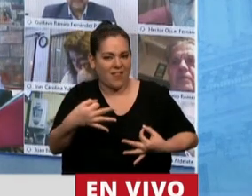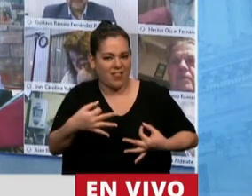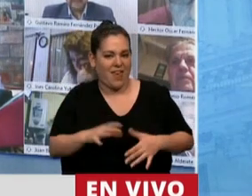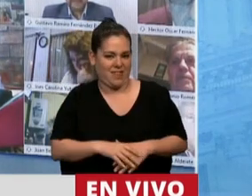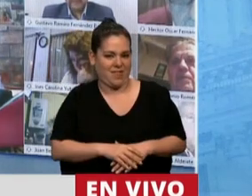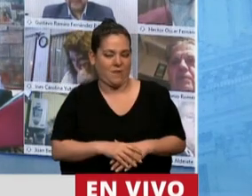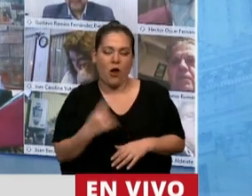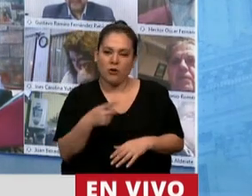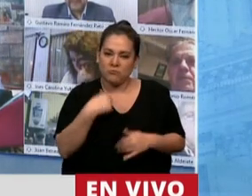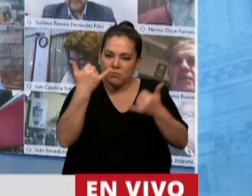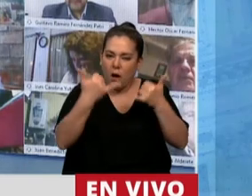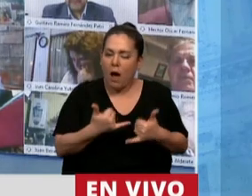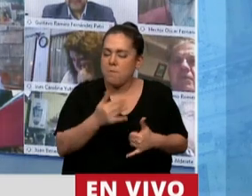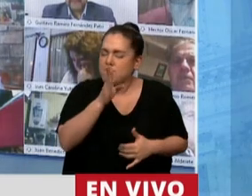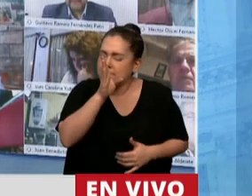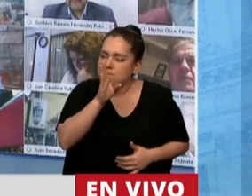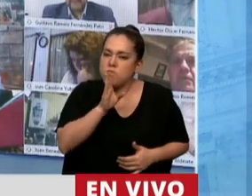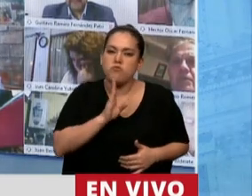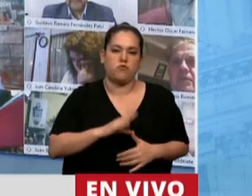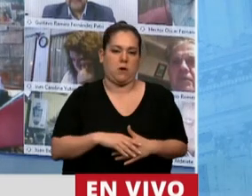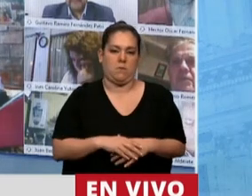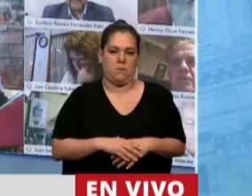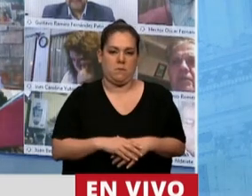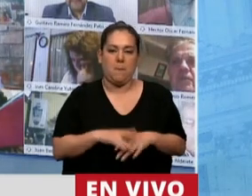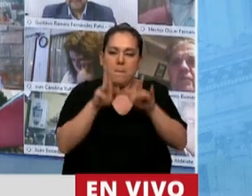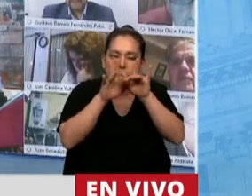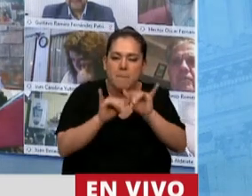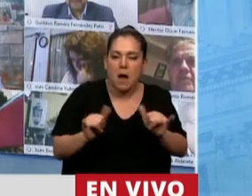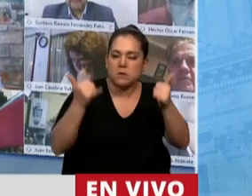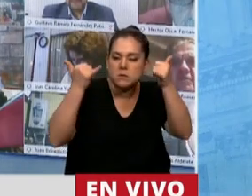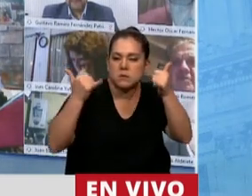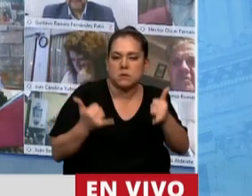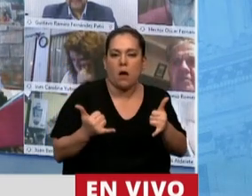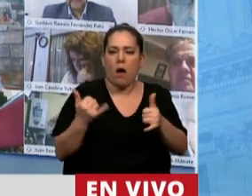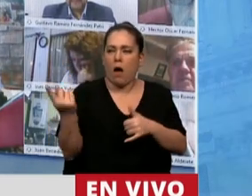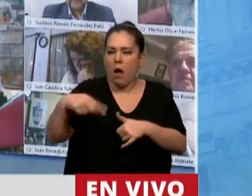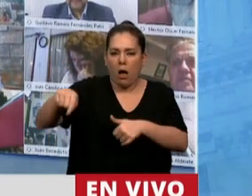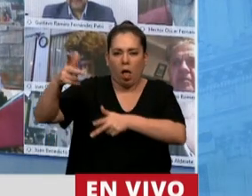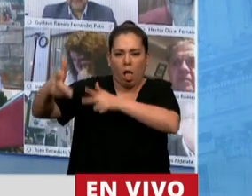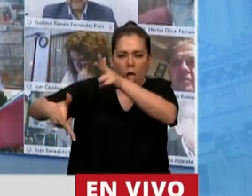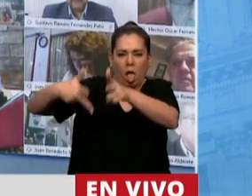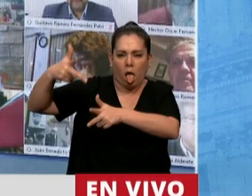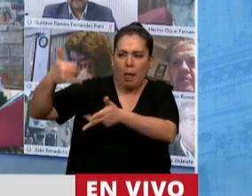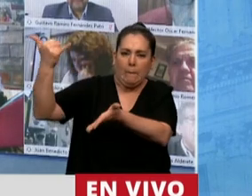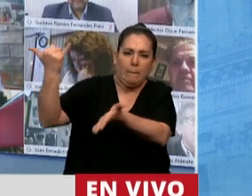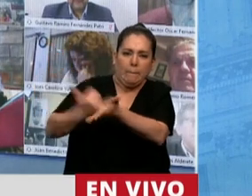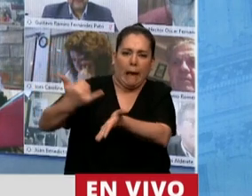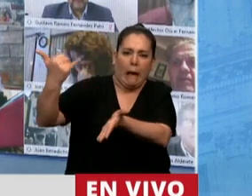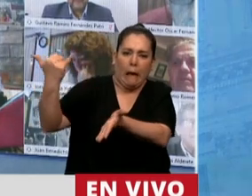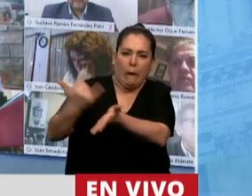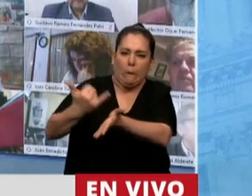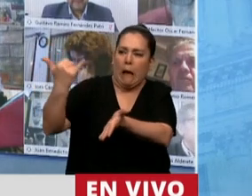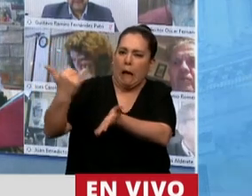mucha paz y mucha paciencia de escuchar las pavadas que hemos escuchado hasta aquí